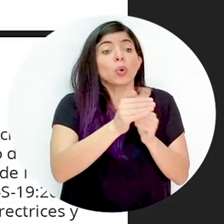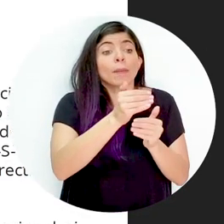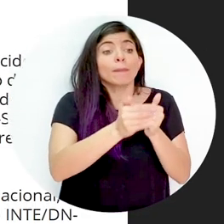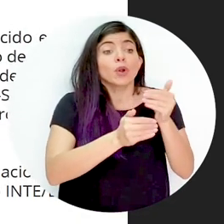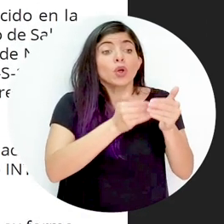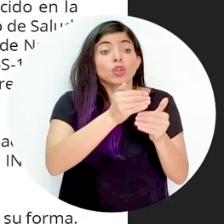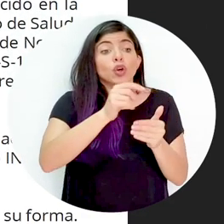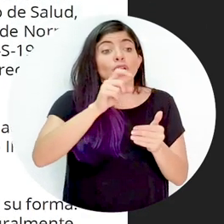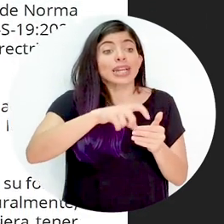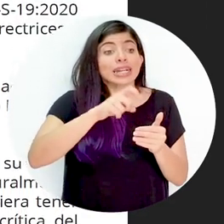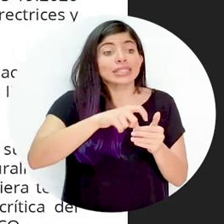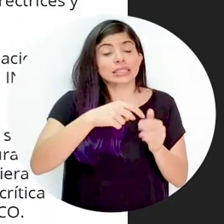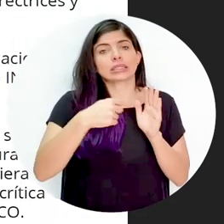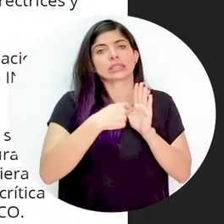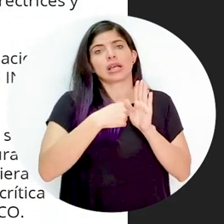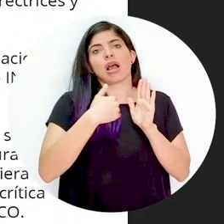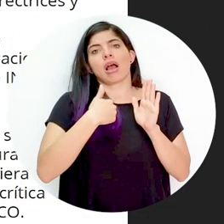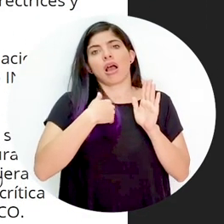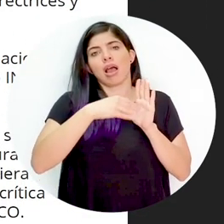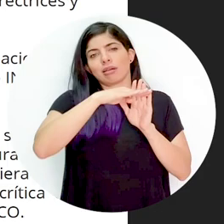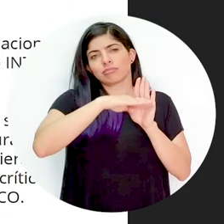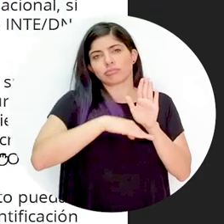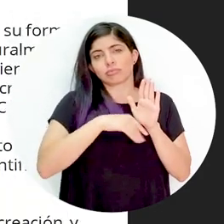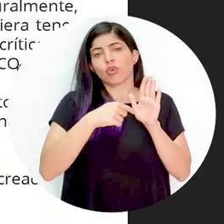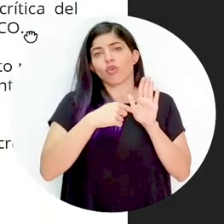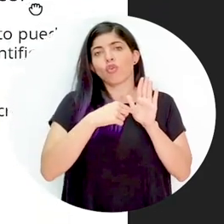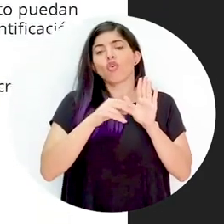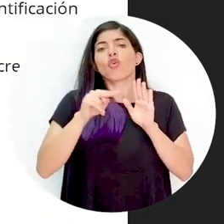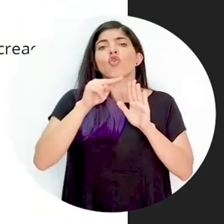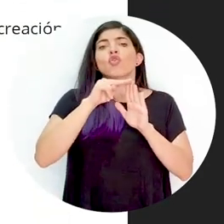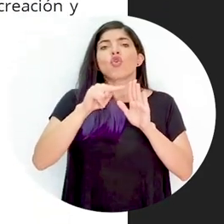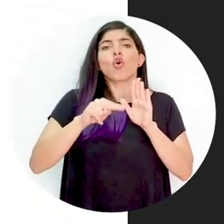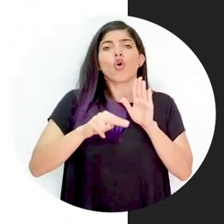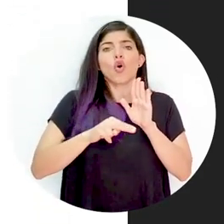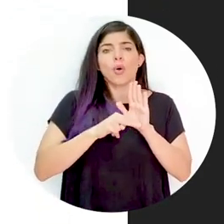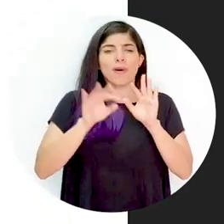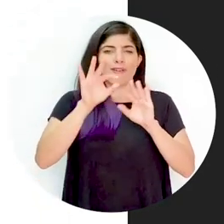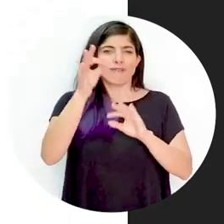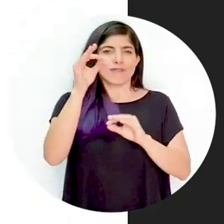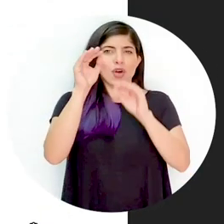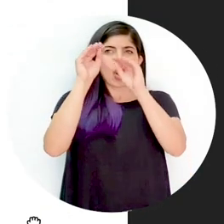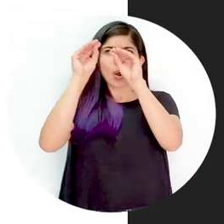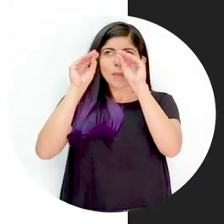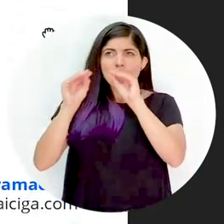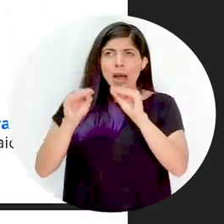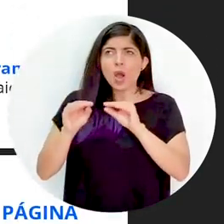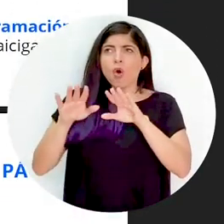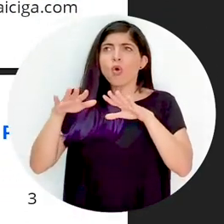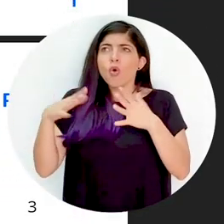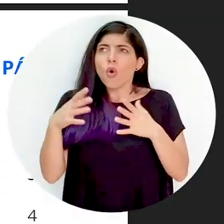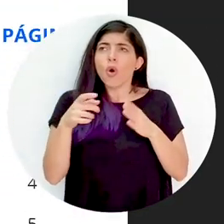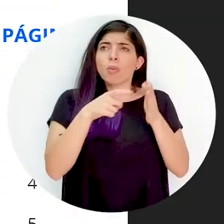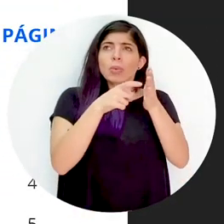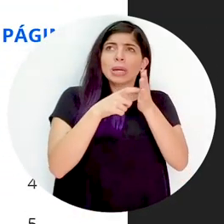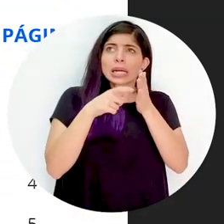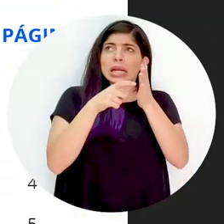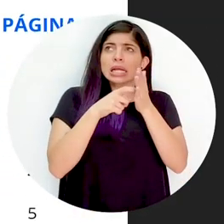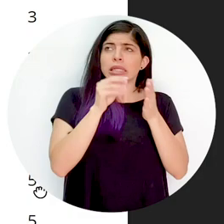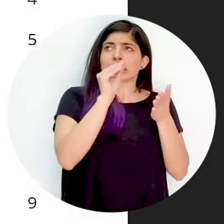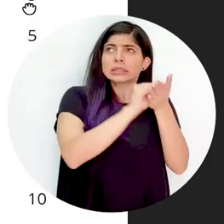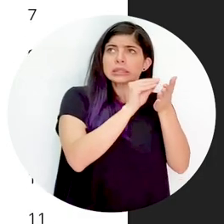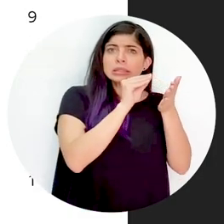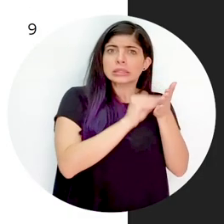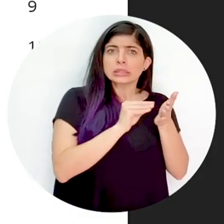protocolos sectoriales correspondientes. Posee un formato de norma que facilita la definición de cada uno de los